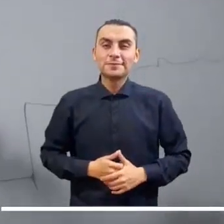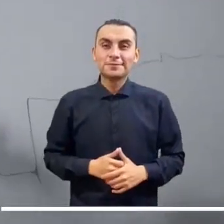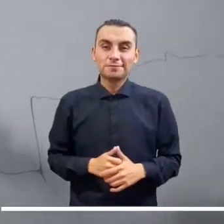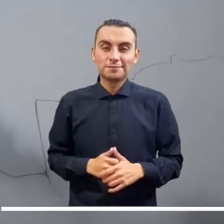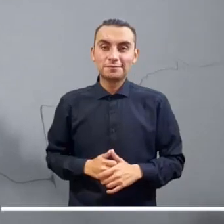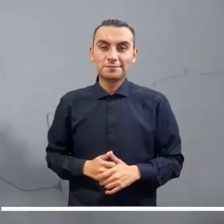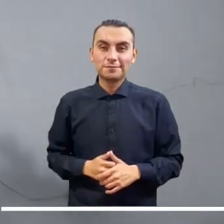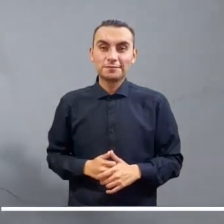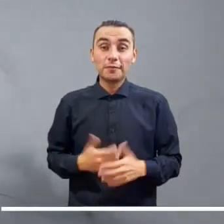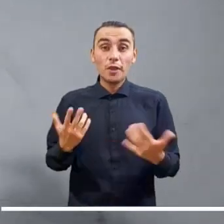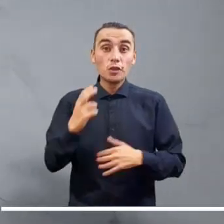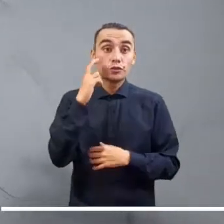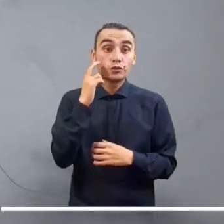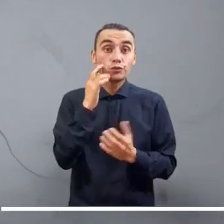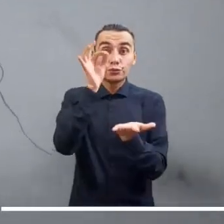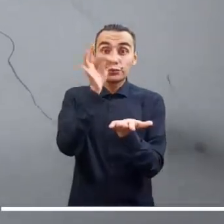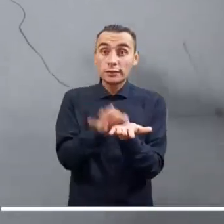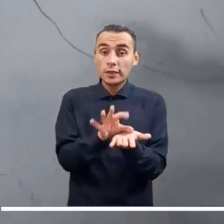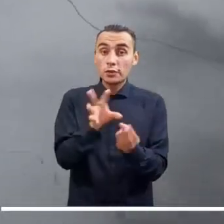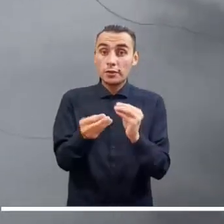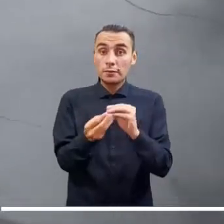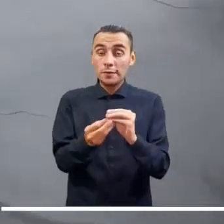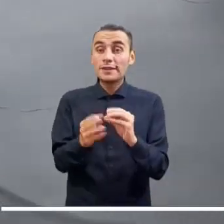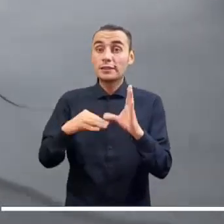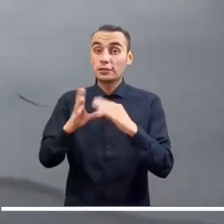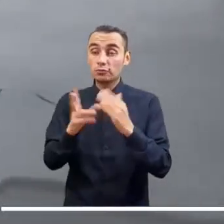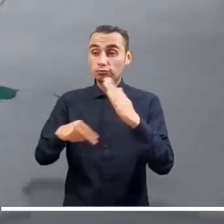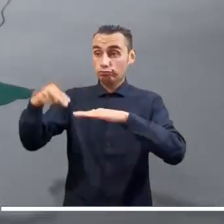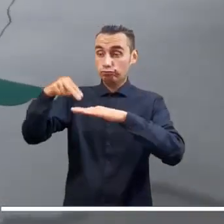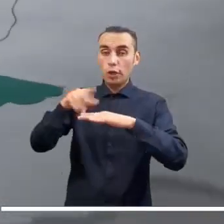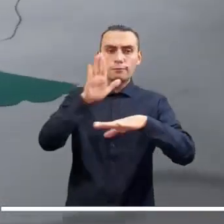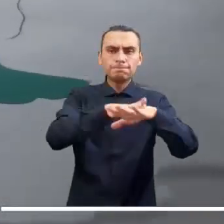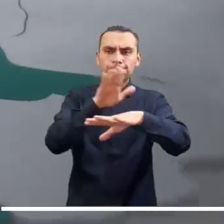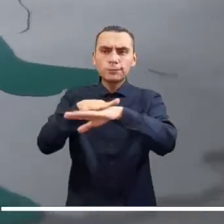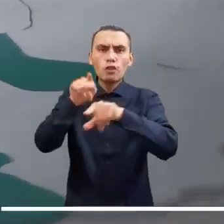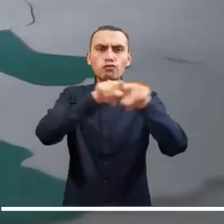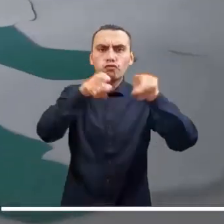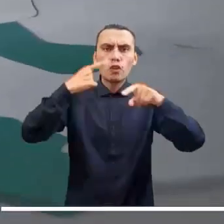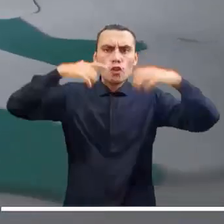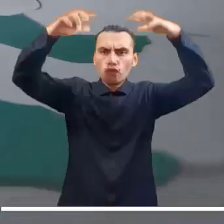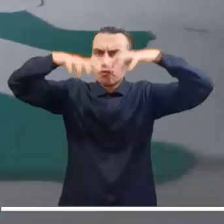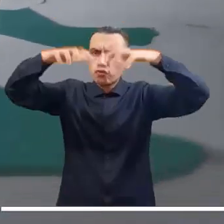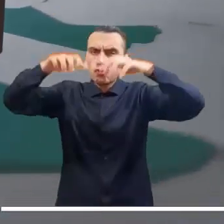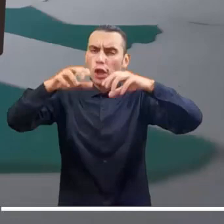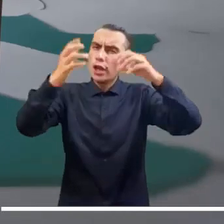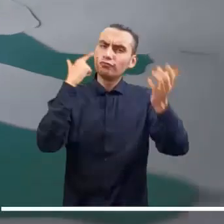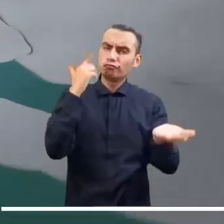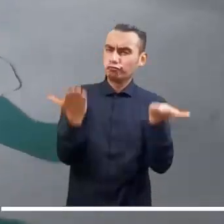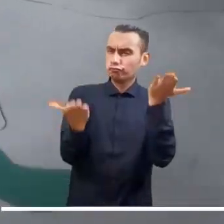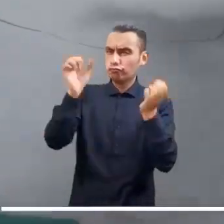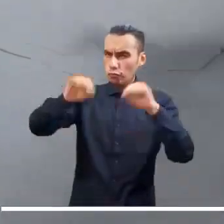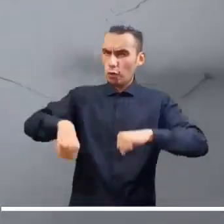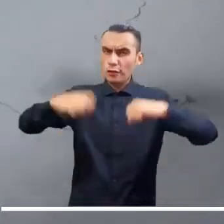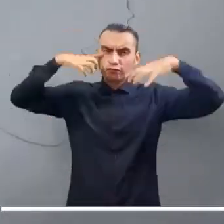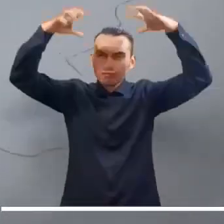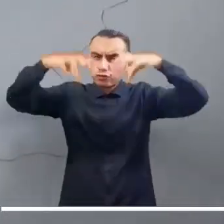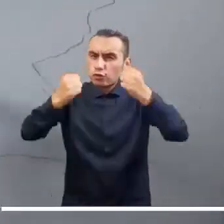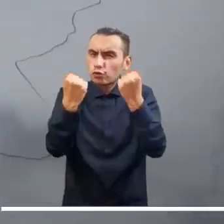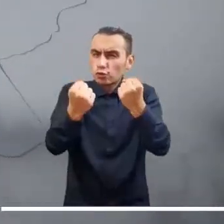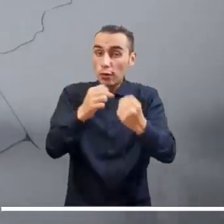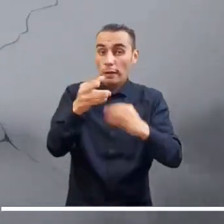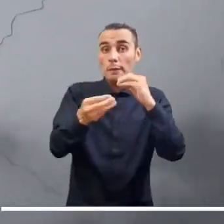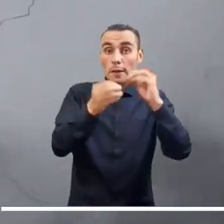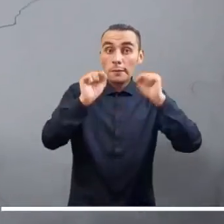nublado. Noche bastante lluviosa se anticipa en Chocó, mientras que lloviznas son posibles en Cauca, Centro y